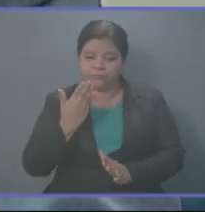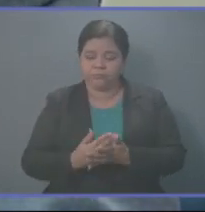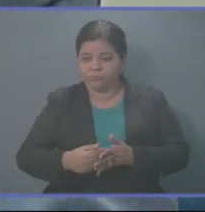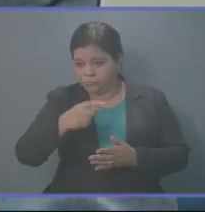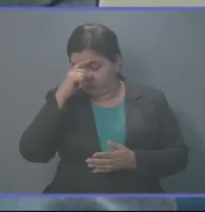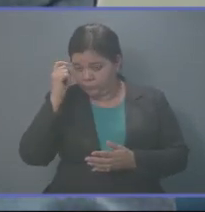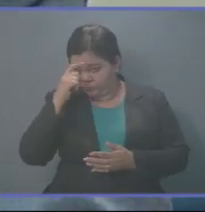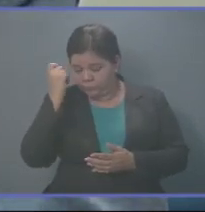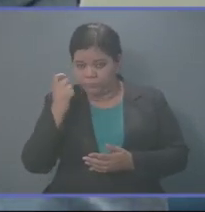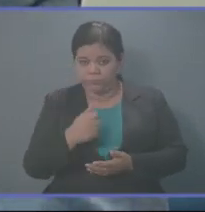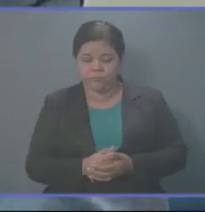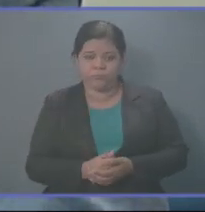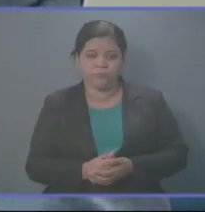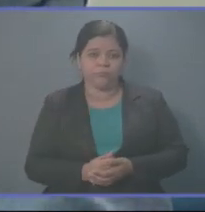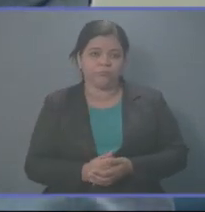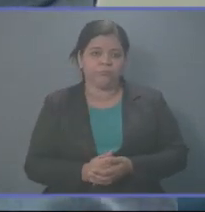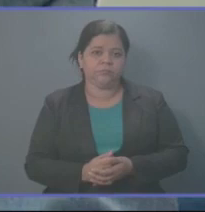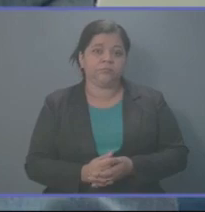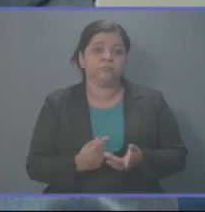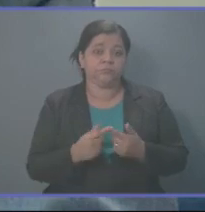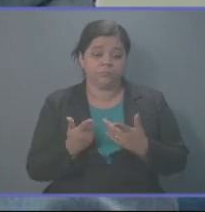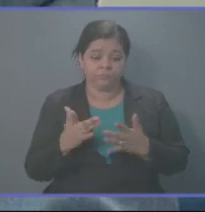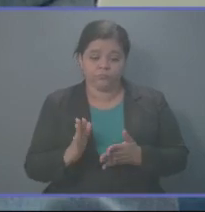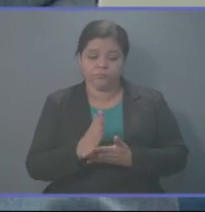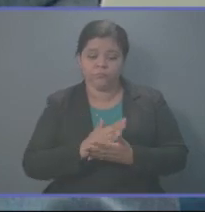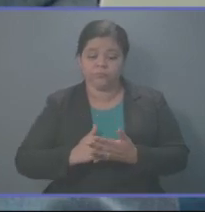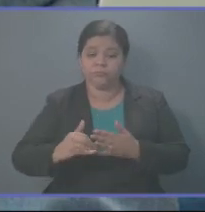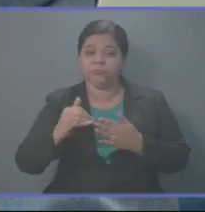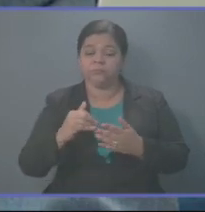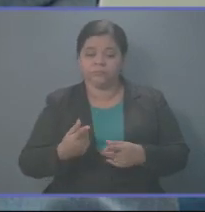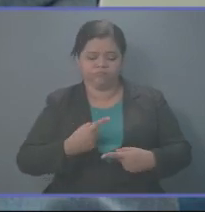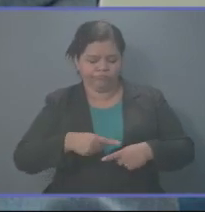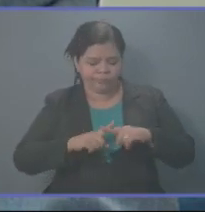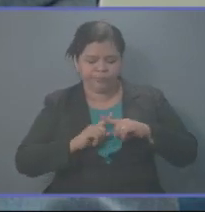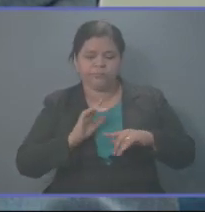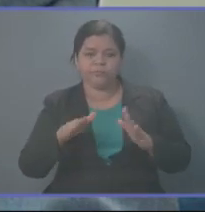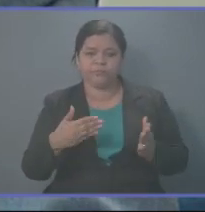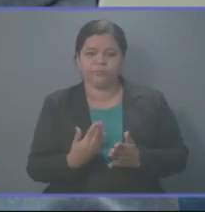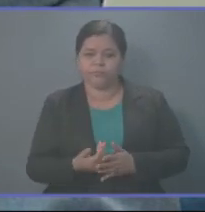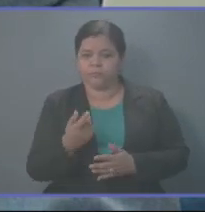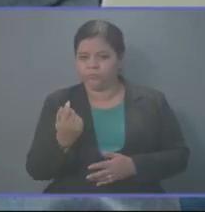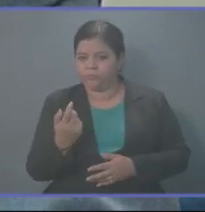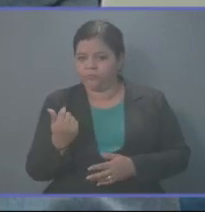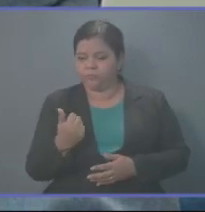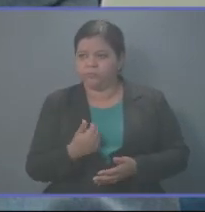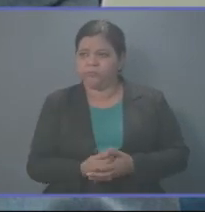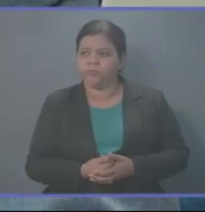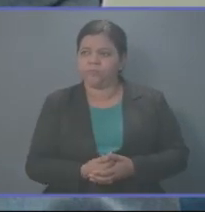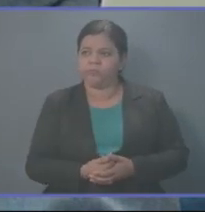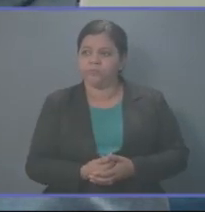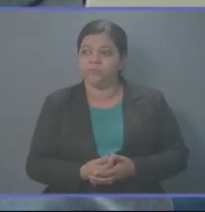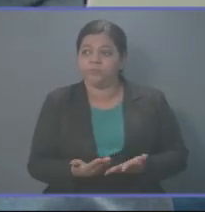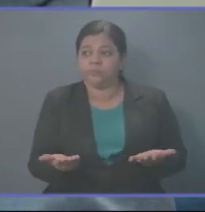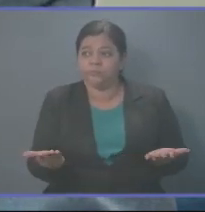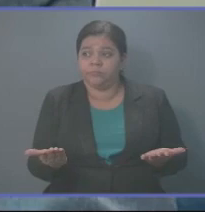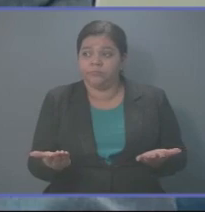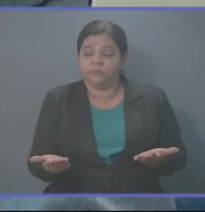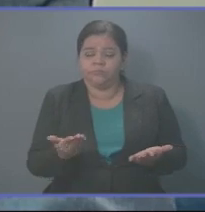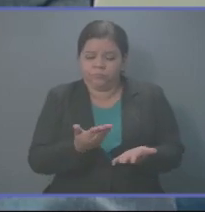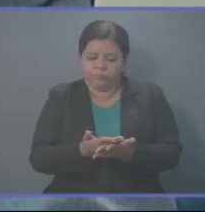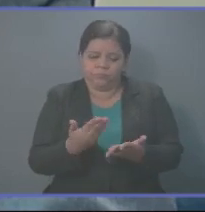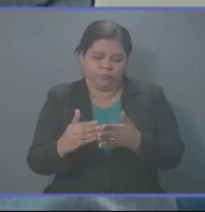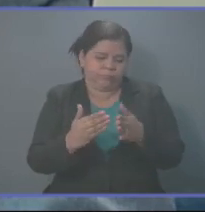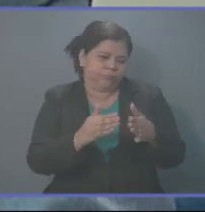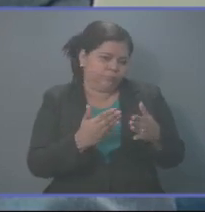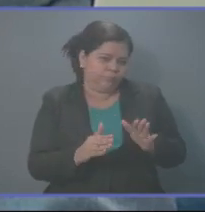trabajo. Esto creo que es algo positivo para todo el personal policial. Y pues hay varias iniciativas